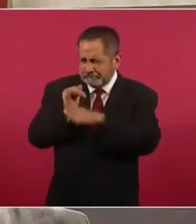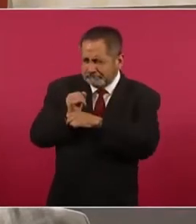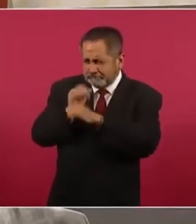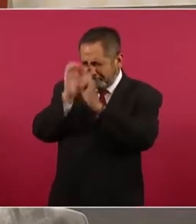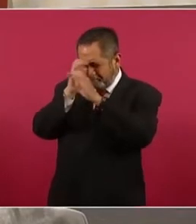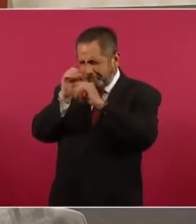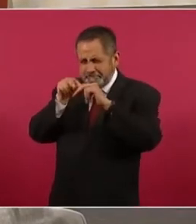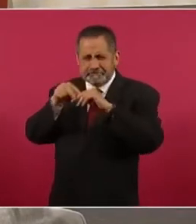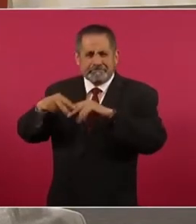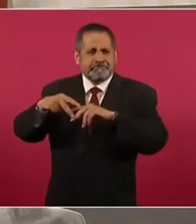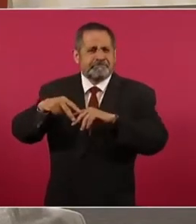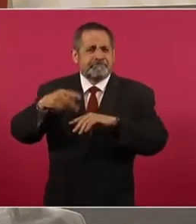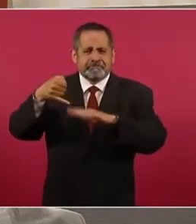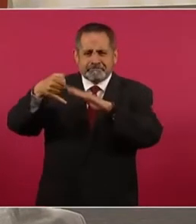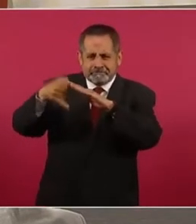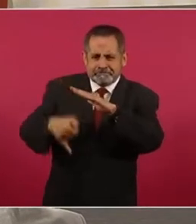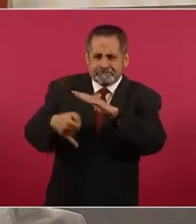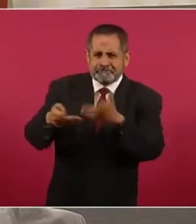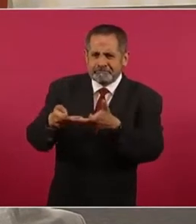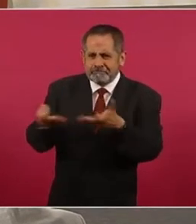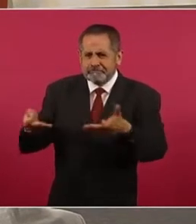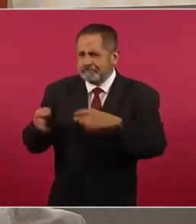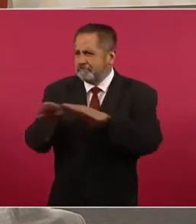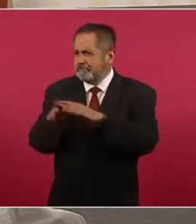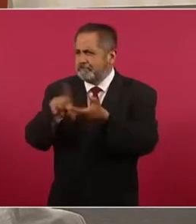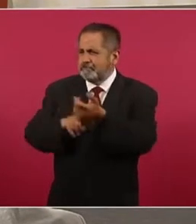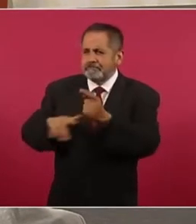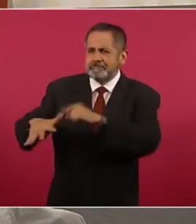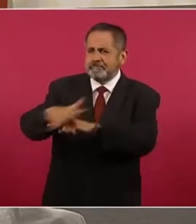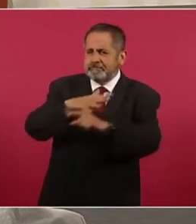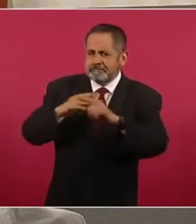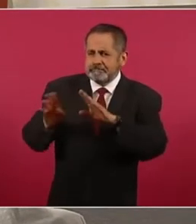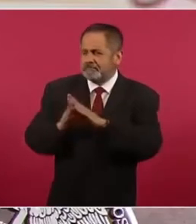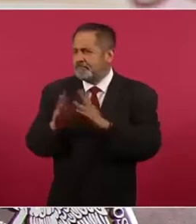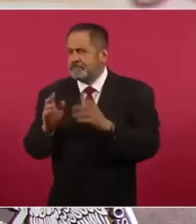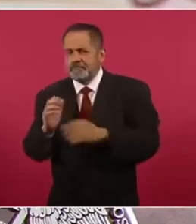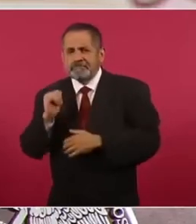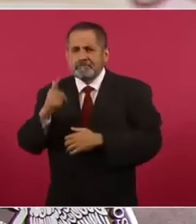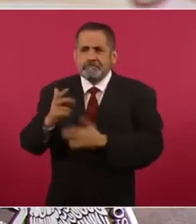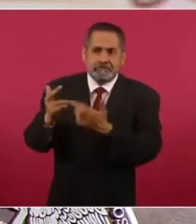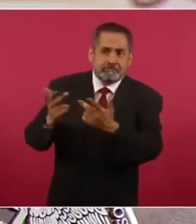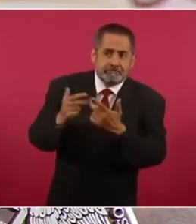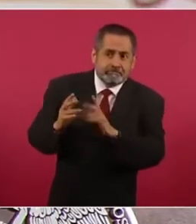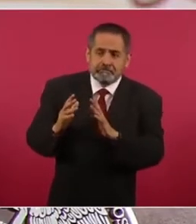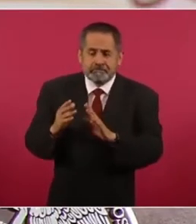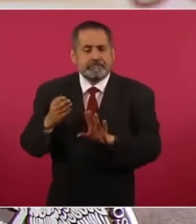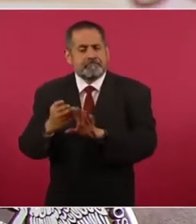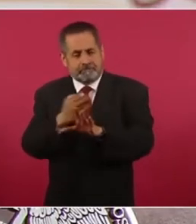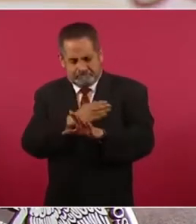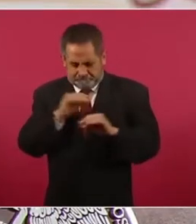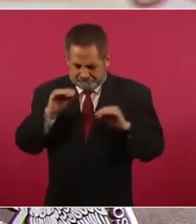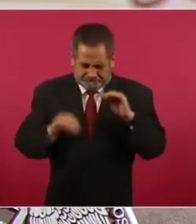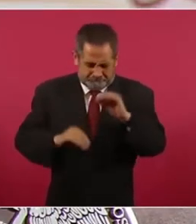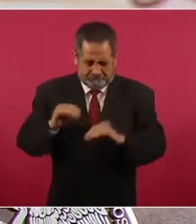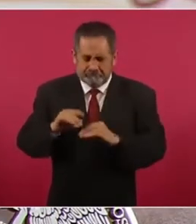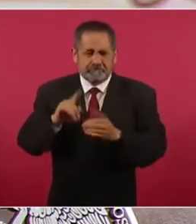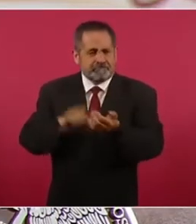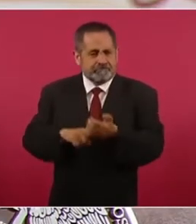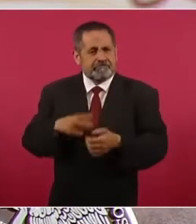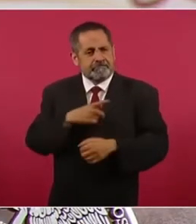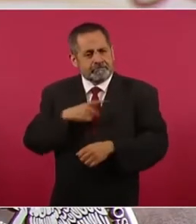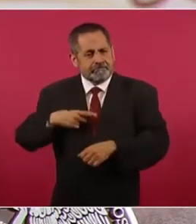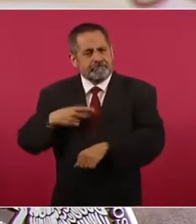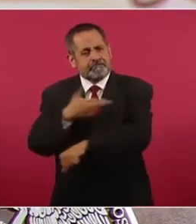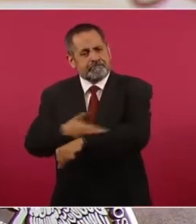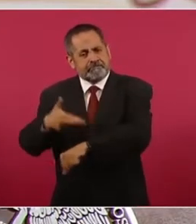de suelo ambientales y contempla posibles impactos y prevé abundantes acciones de